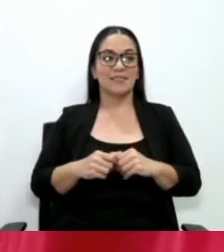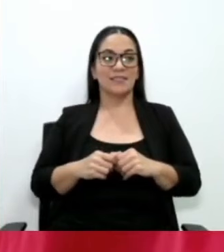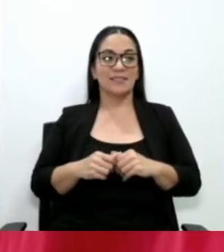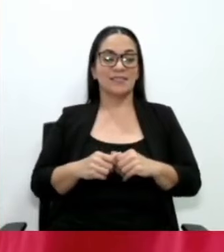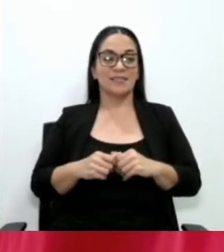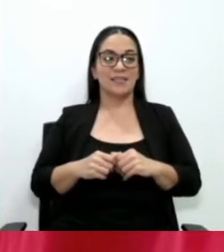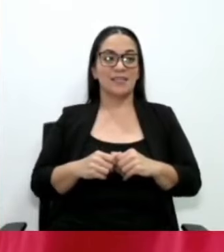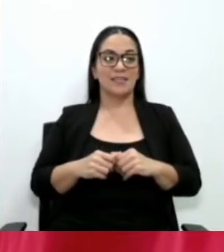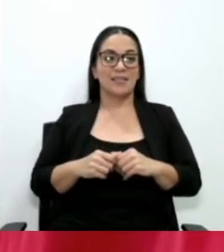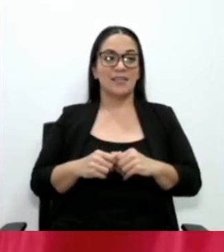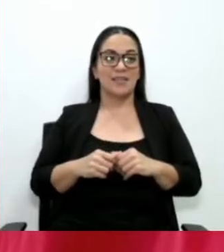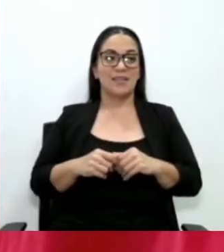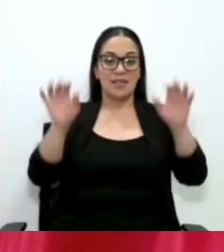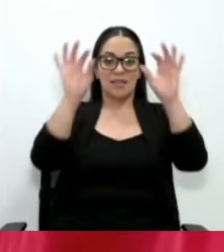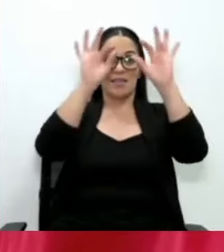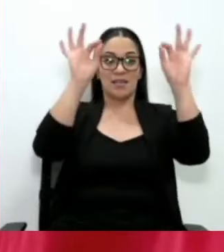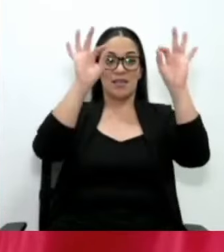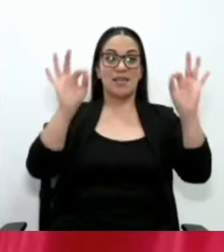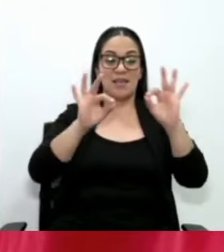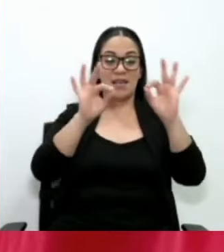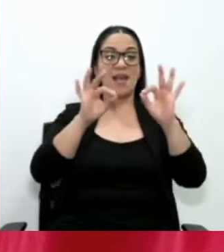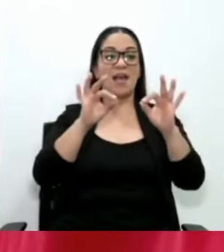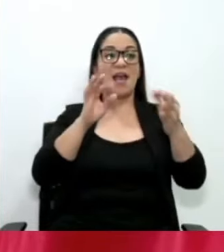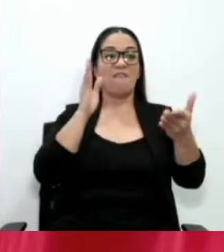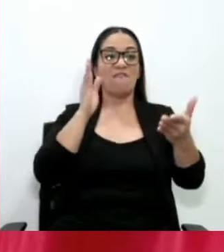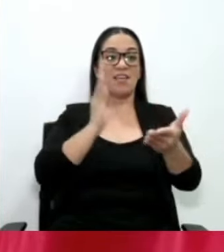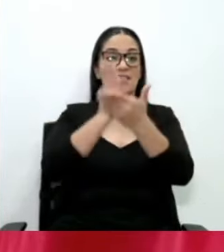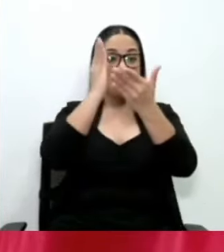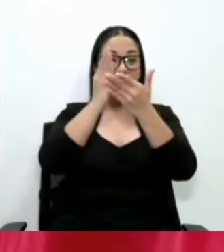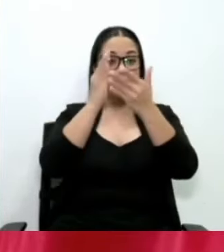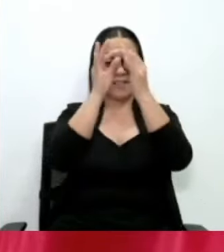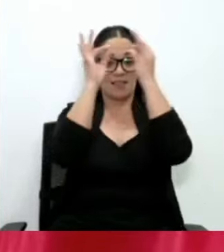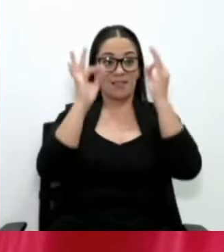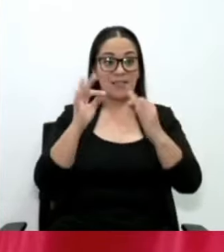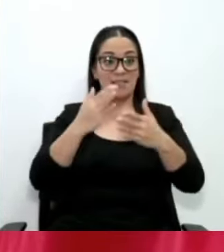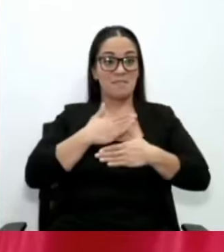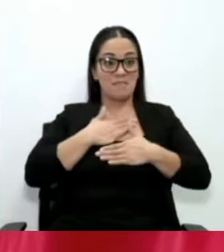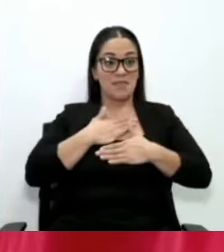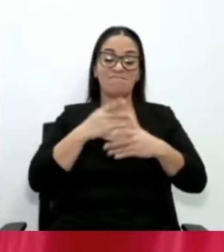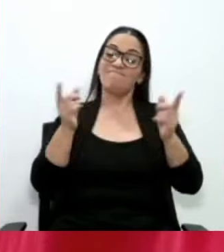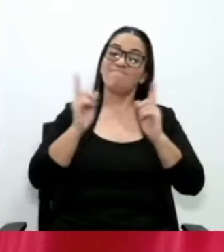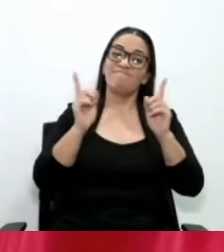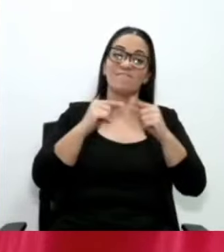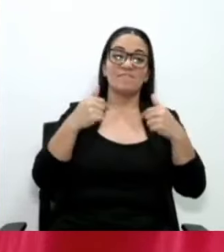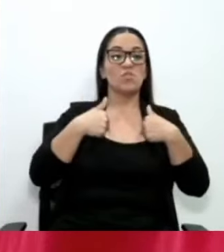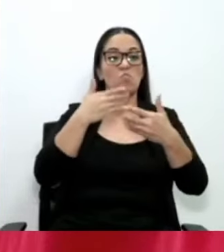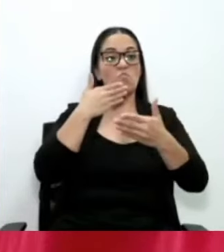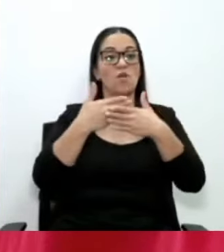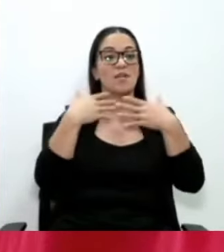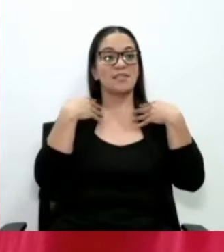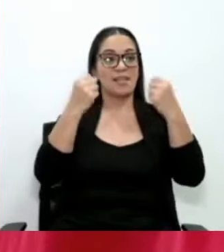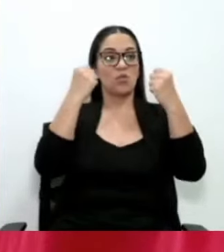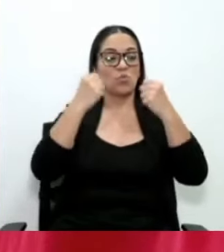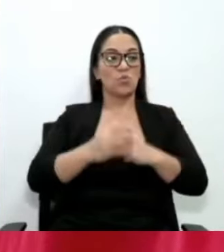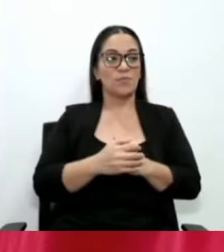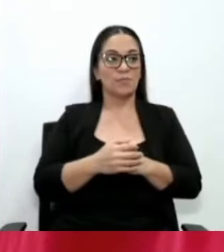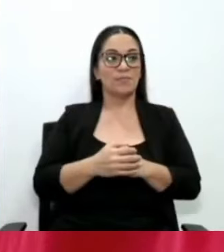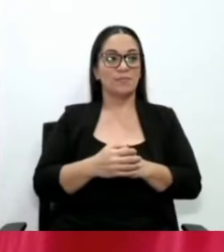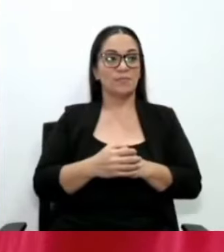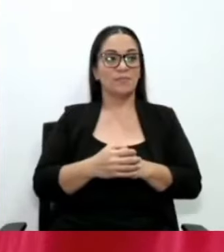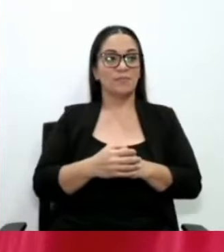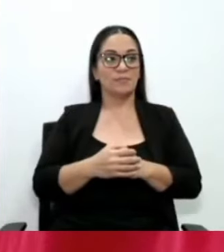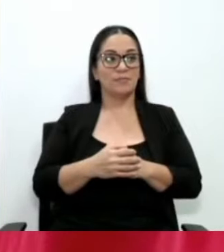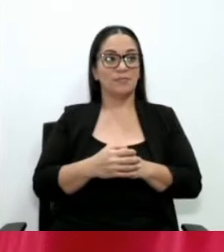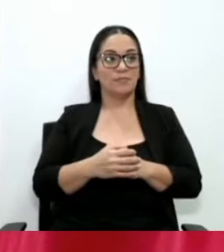y la reputación que ustedes quieren matar, gozan de buena salud. Cuenten, que si yo tuviera un